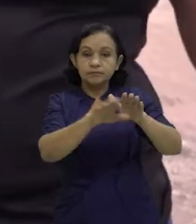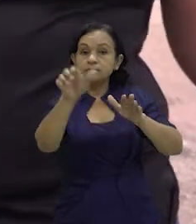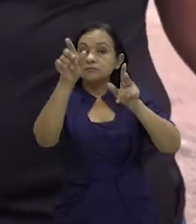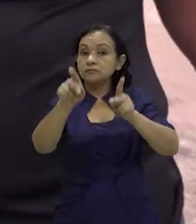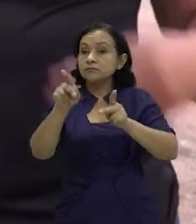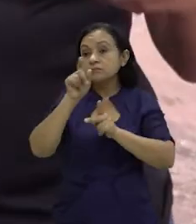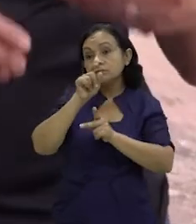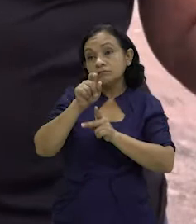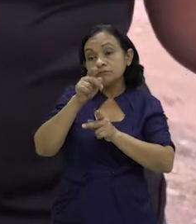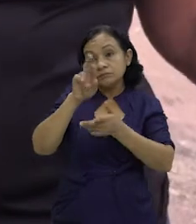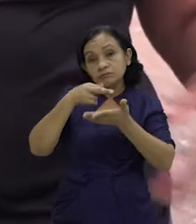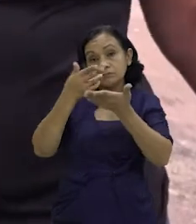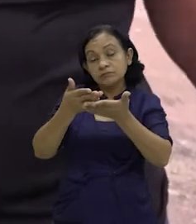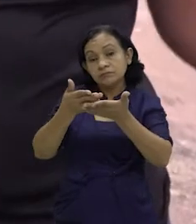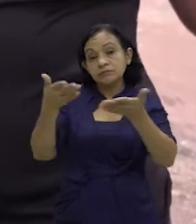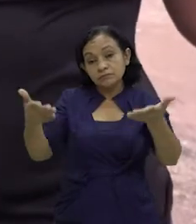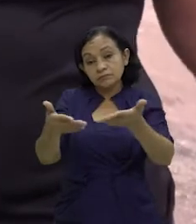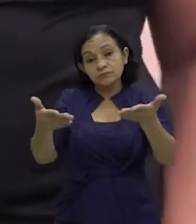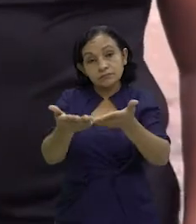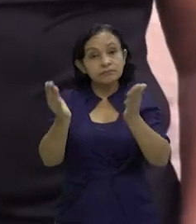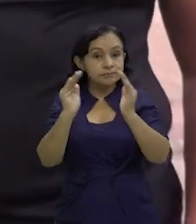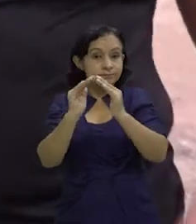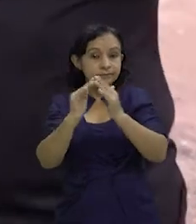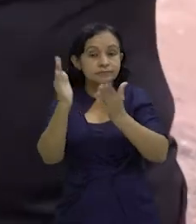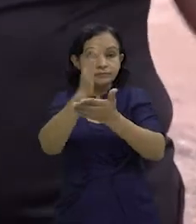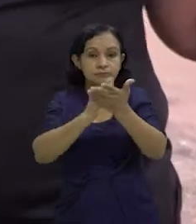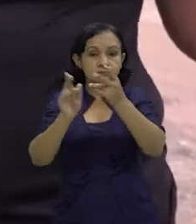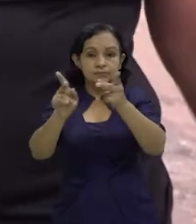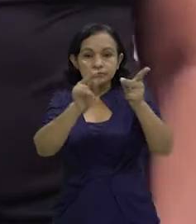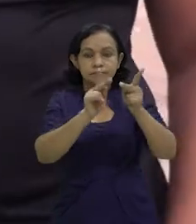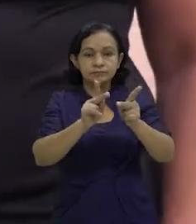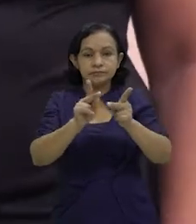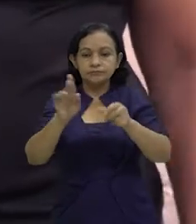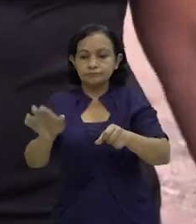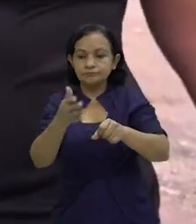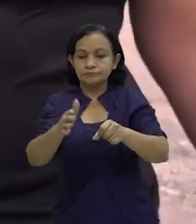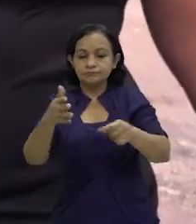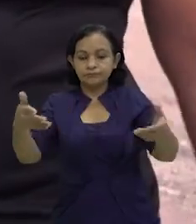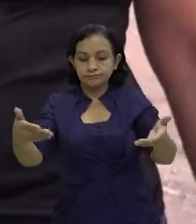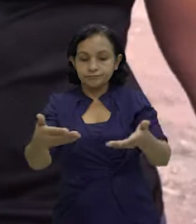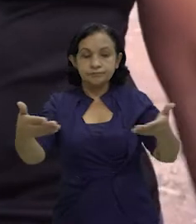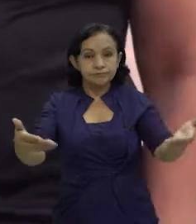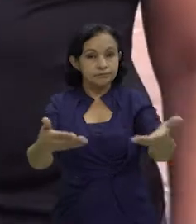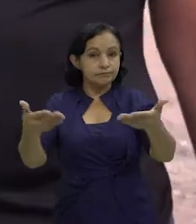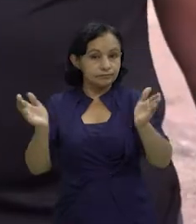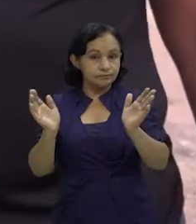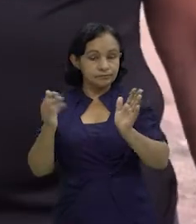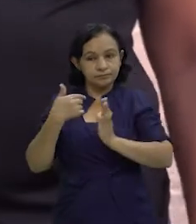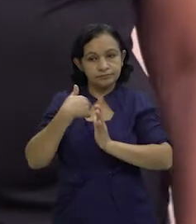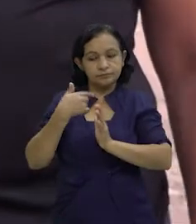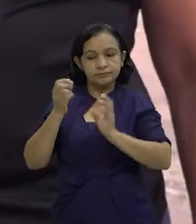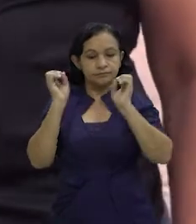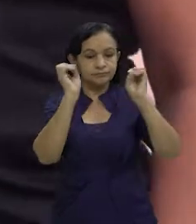se las doy a alguien que me dice, mija, me las regalas para que yo ocupo leña, porque dicen que todavía estamos con leña, pero